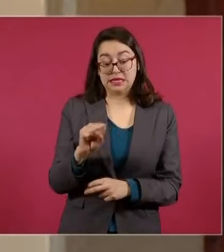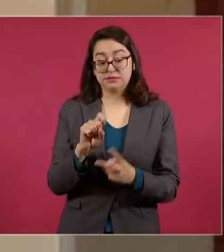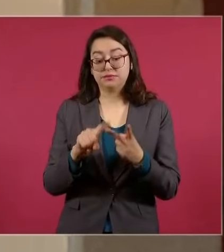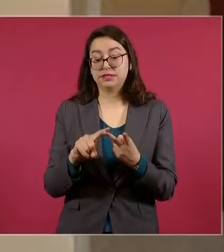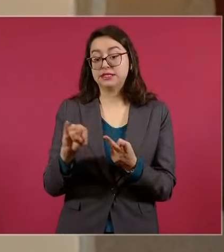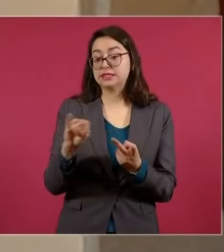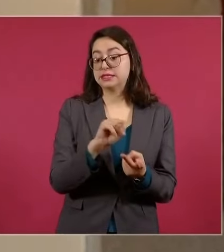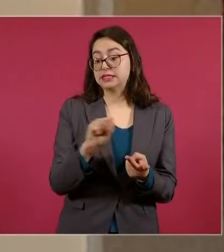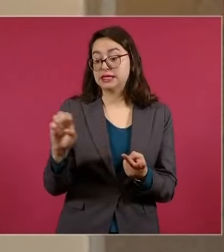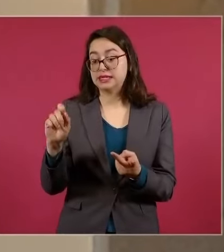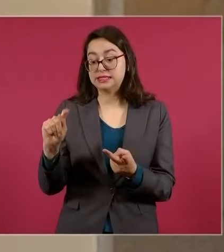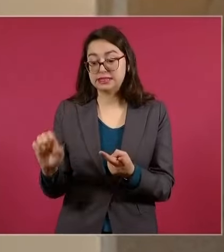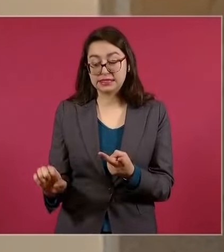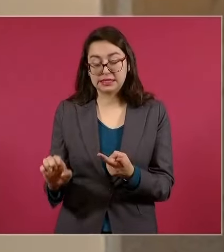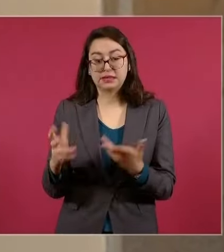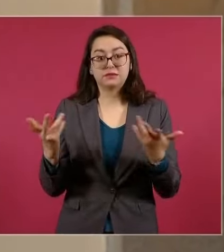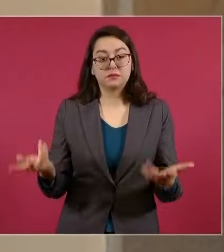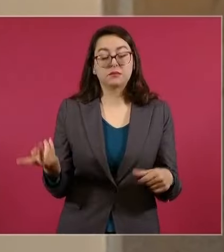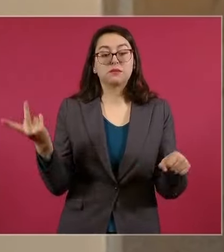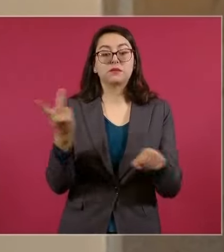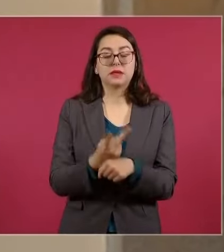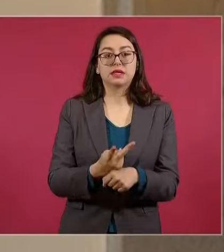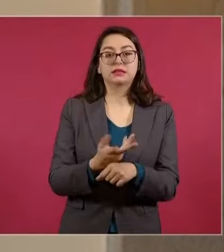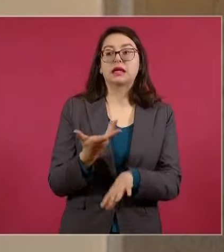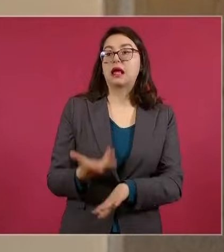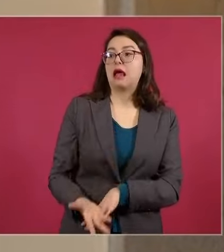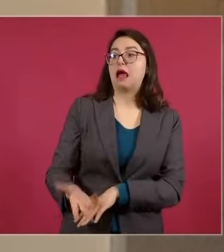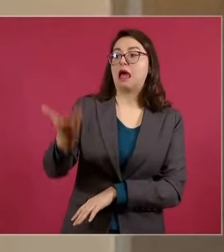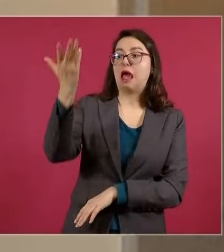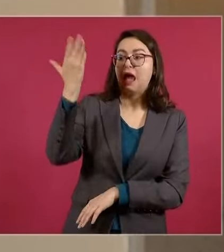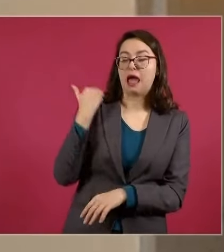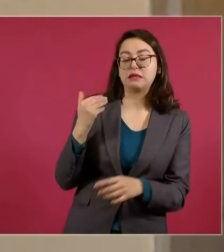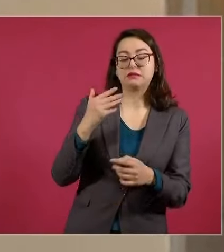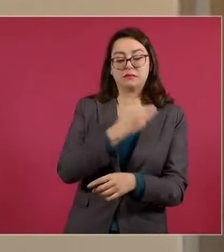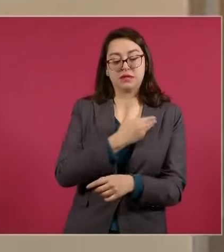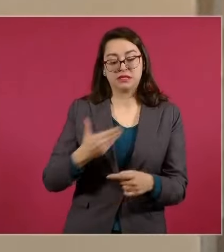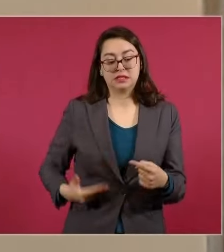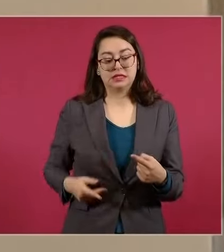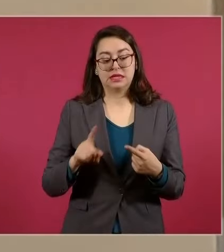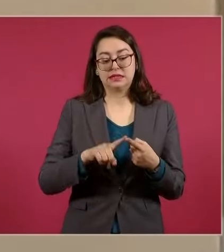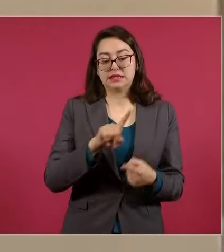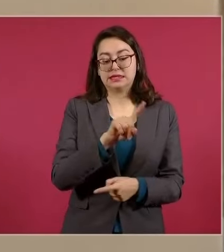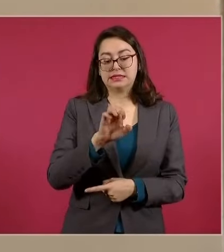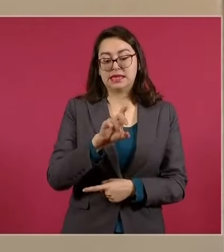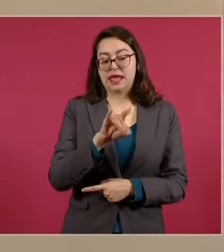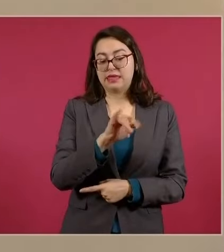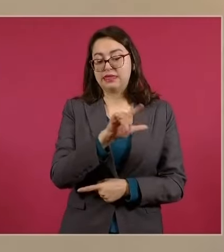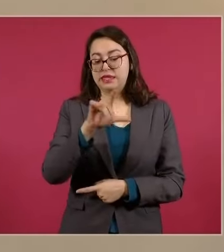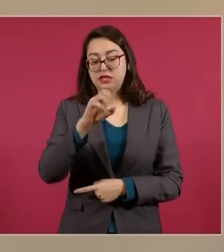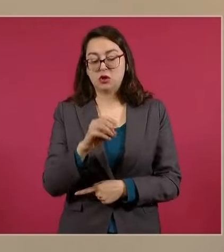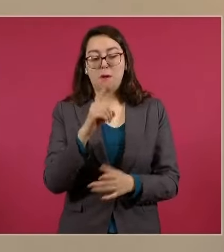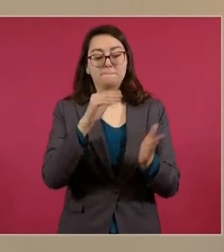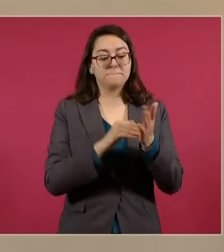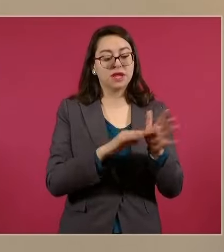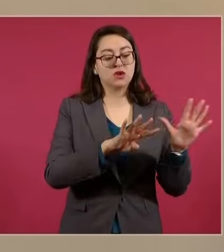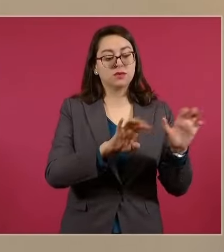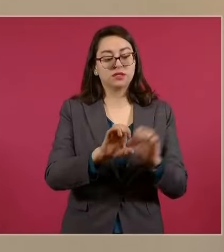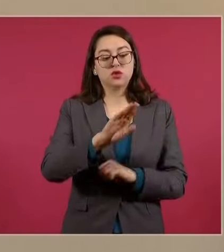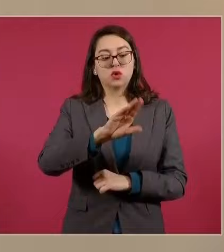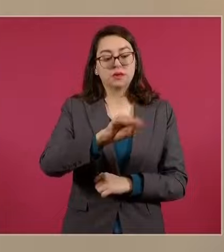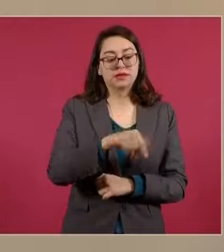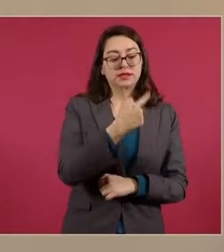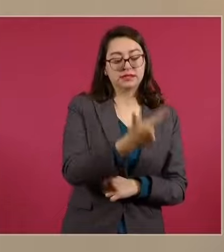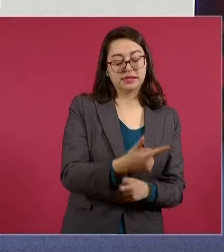pensiones provocadas con las reformas neoliberales de Ernesto Cedillo de 1997 y de Felipe